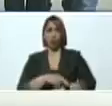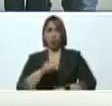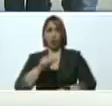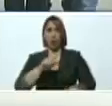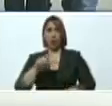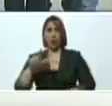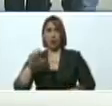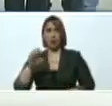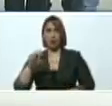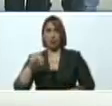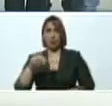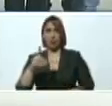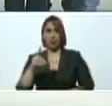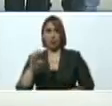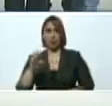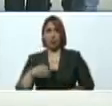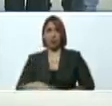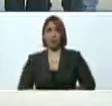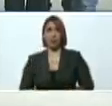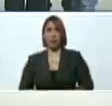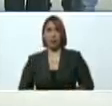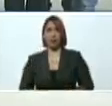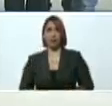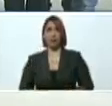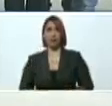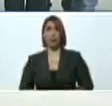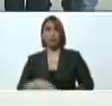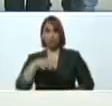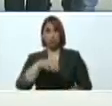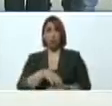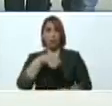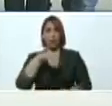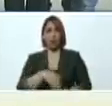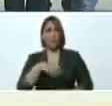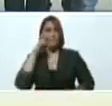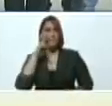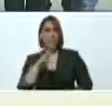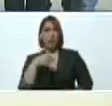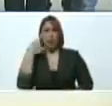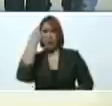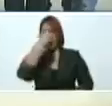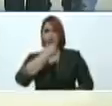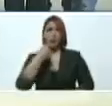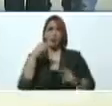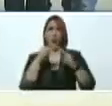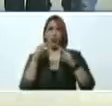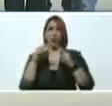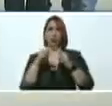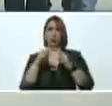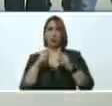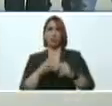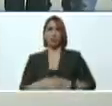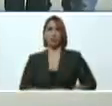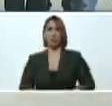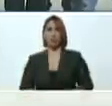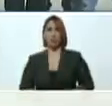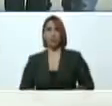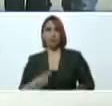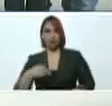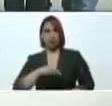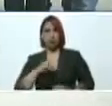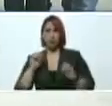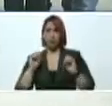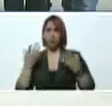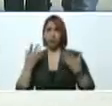ahí en Chuao veo caras conocidas en Chuao lo logramos